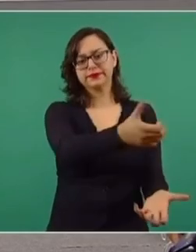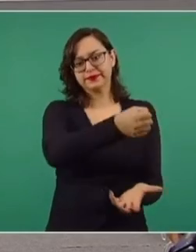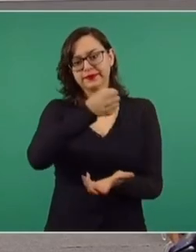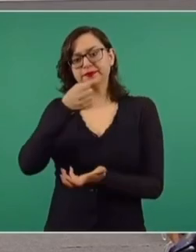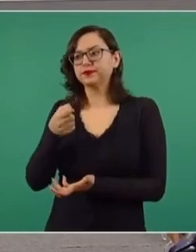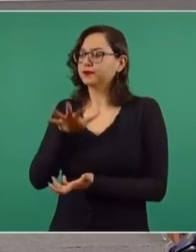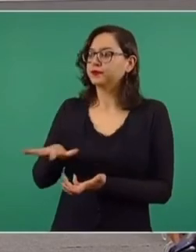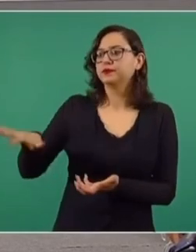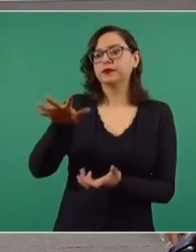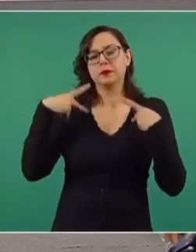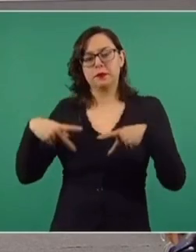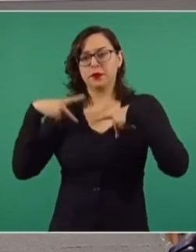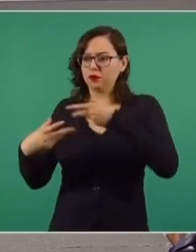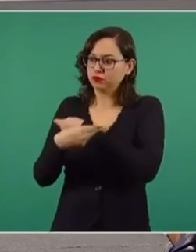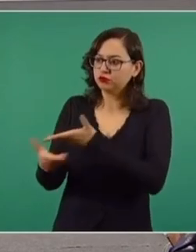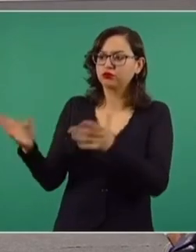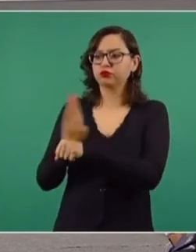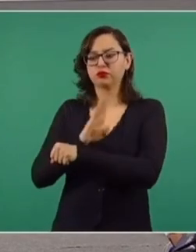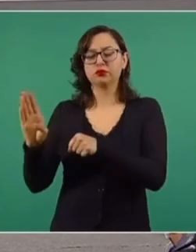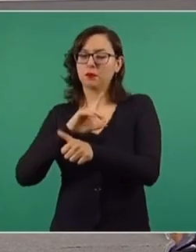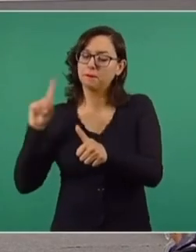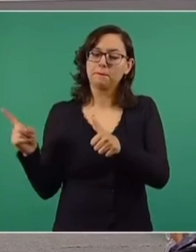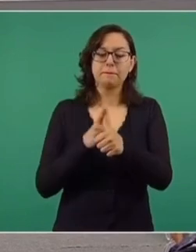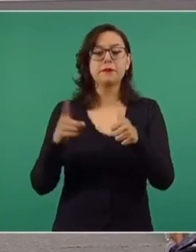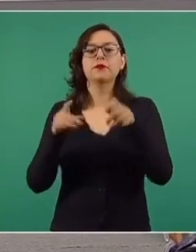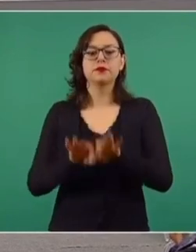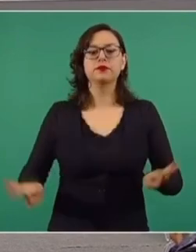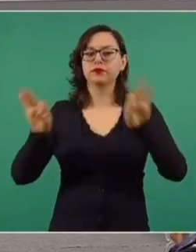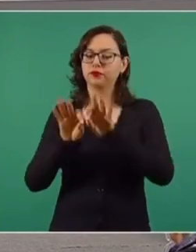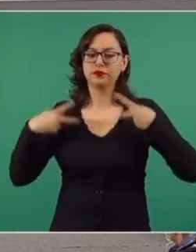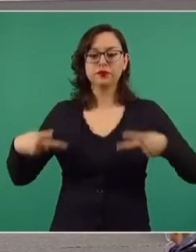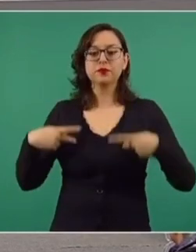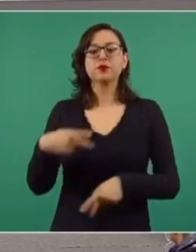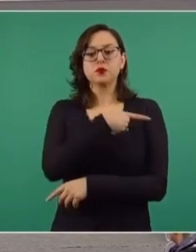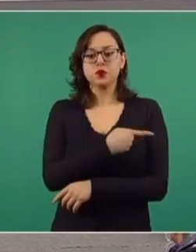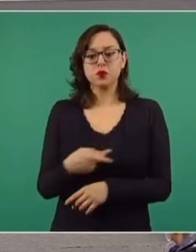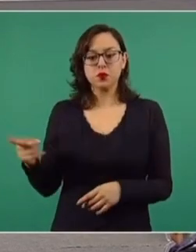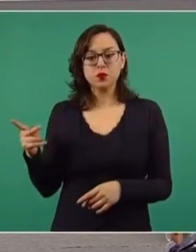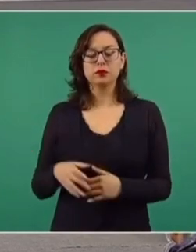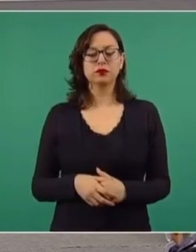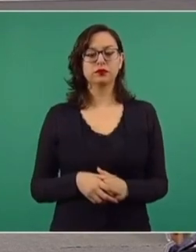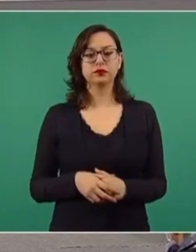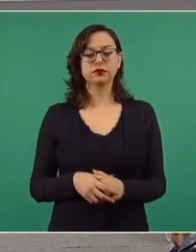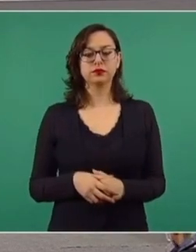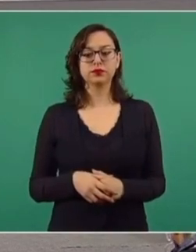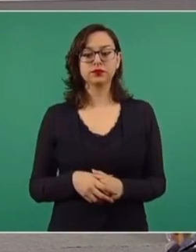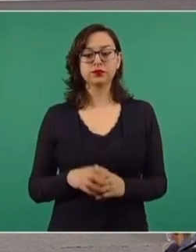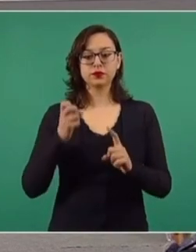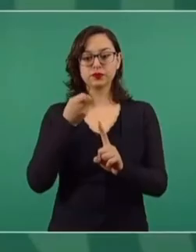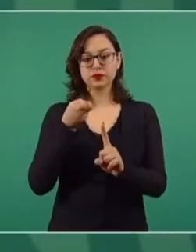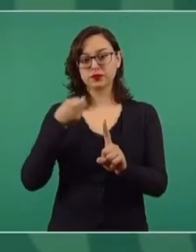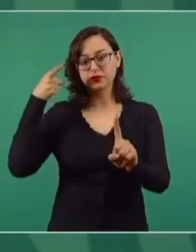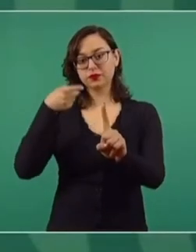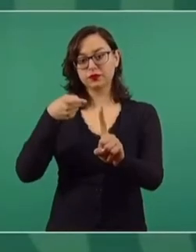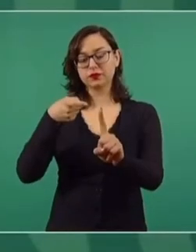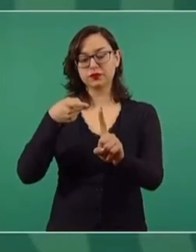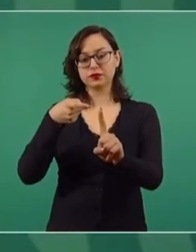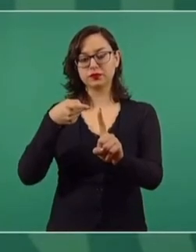beneficio del pueblo y de manera especial de los más pobres. En eso consiste básicamente nuestra